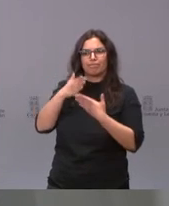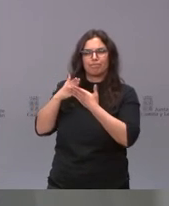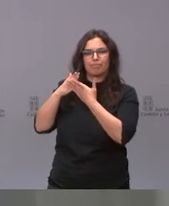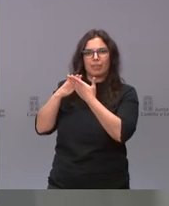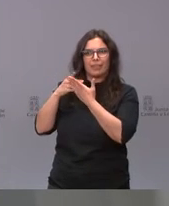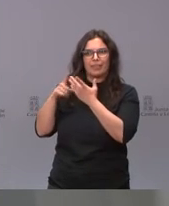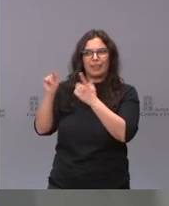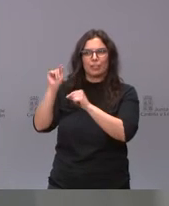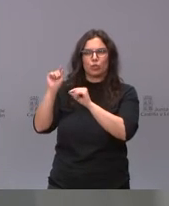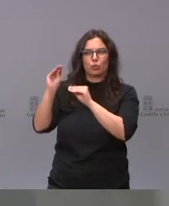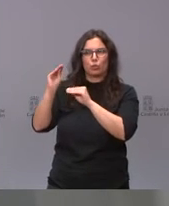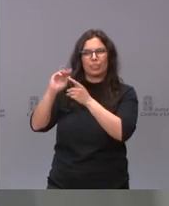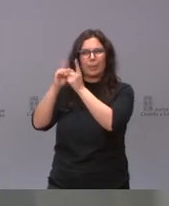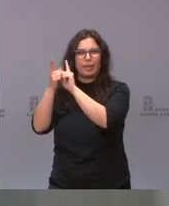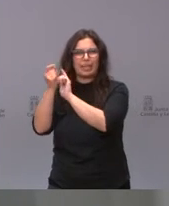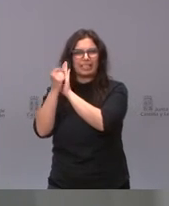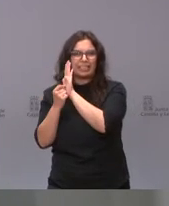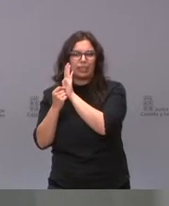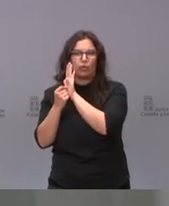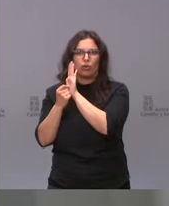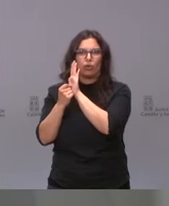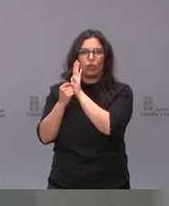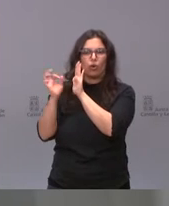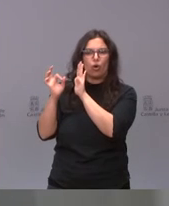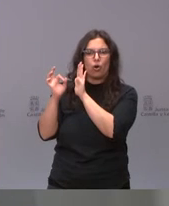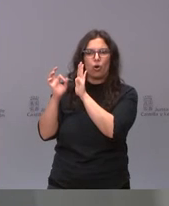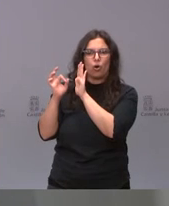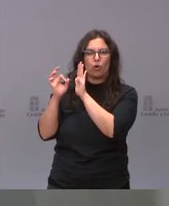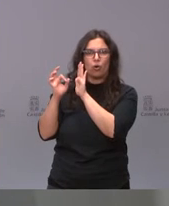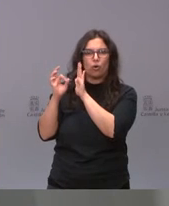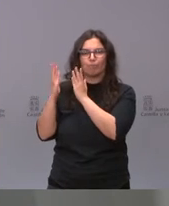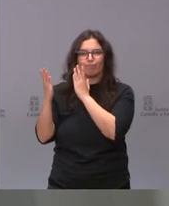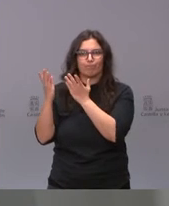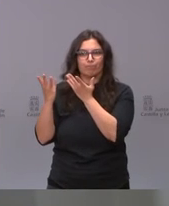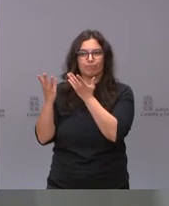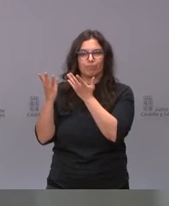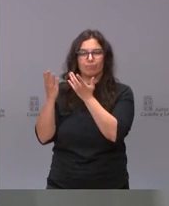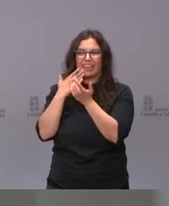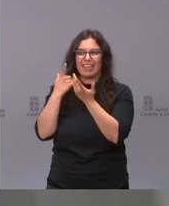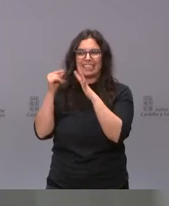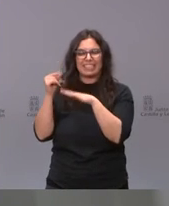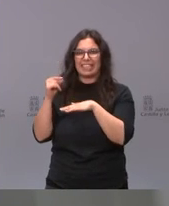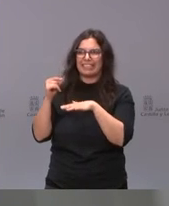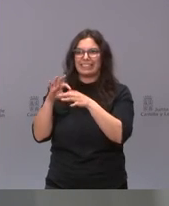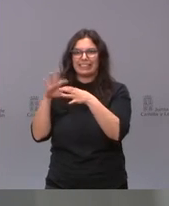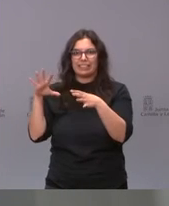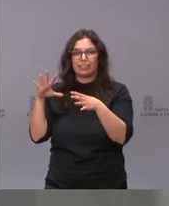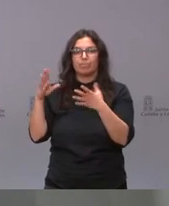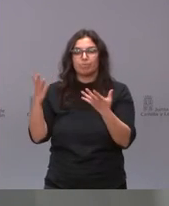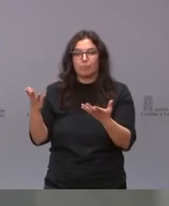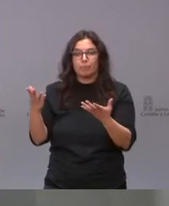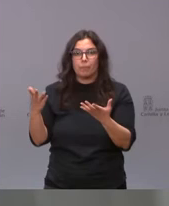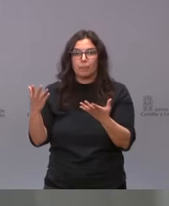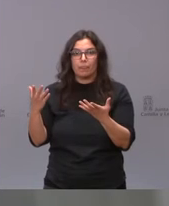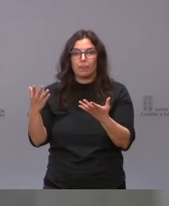una decisión de cambiar esta indicación y de eliminar esta indicación por debajo de los 60 años, hubiéramos vacunado ayer a miles de